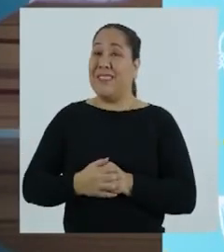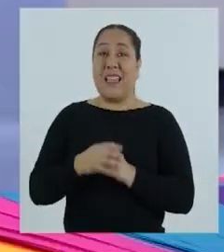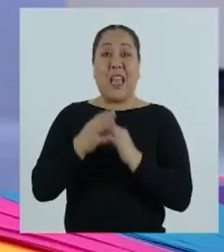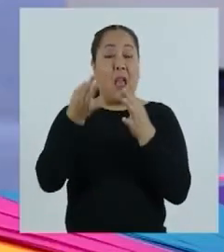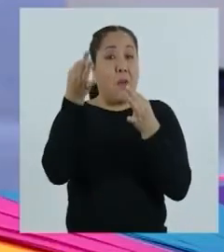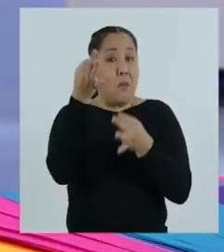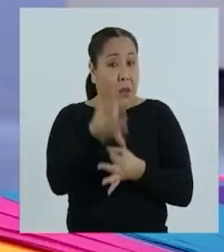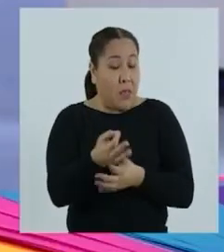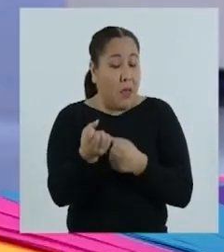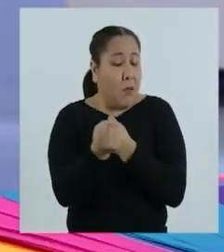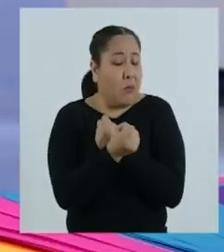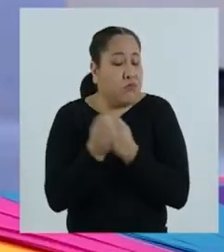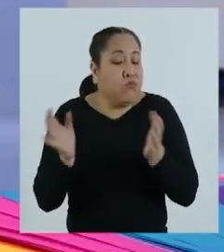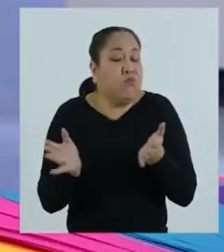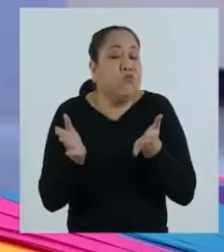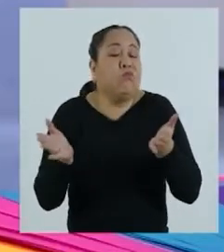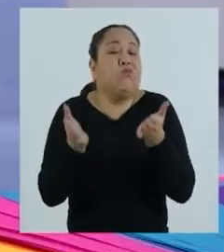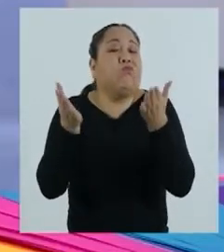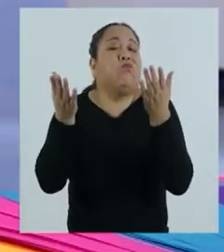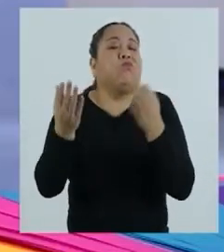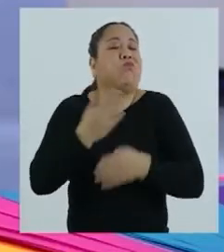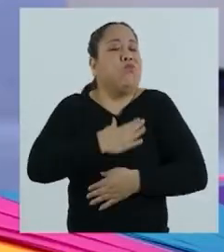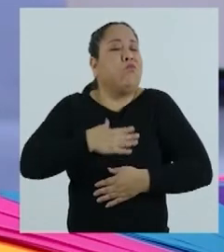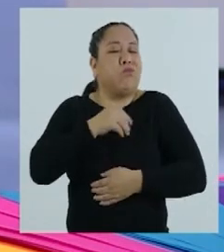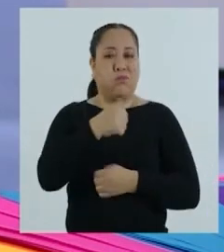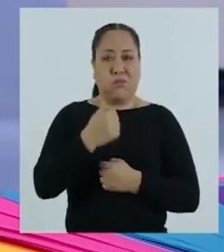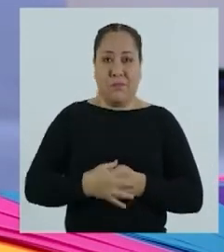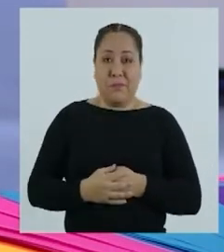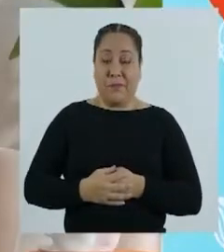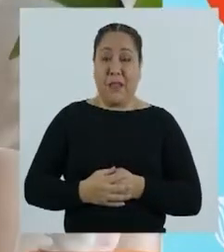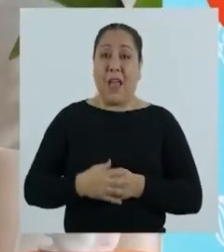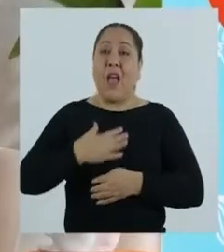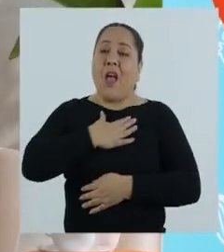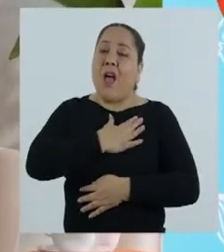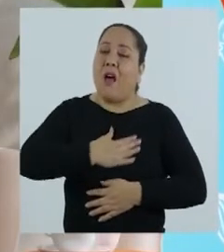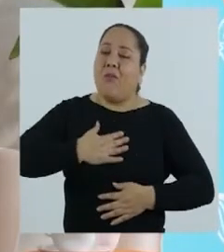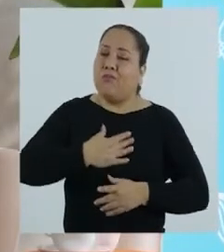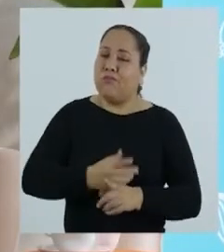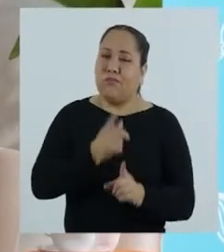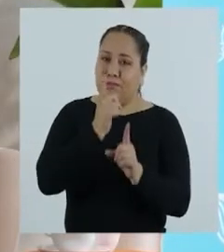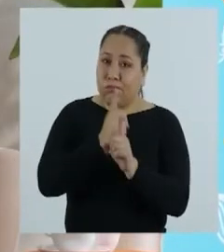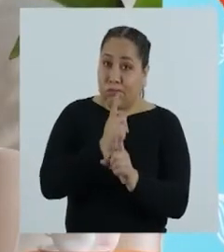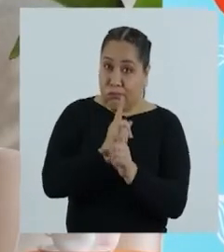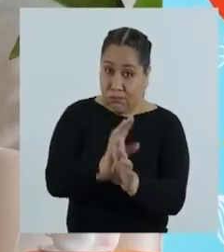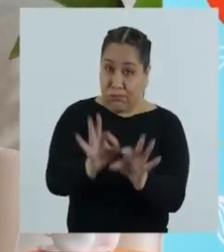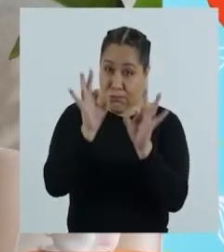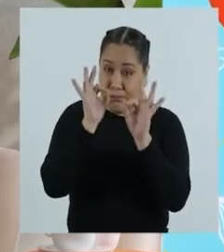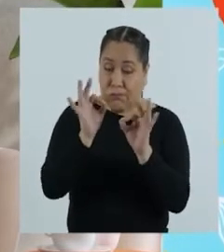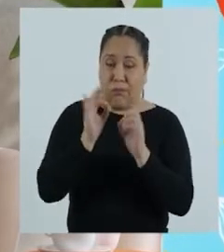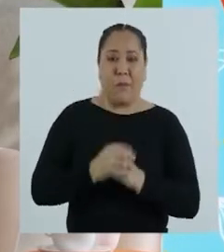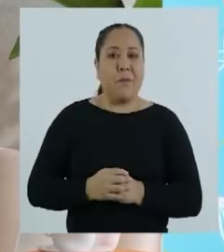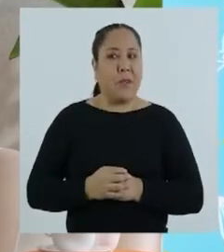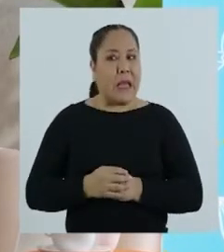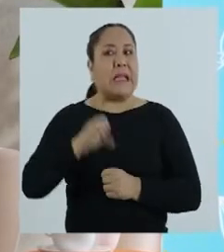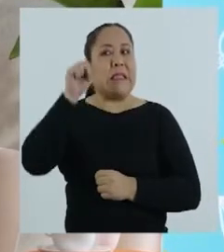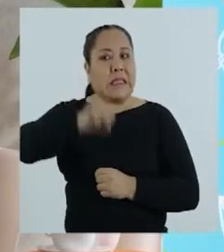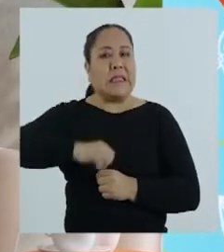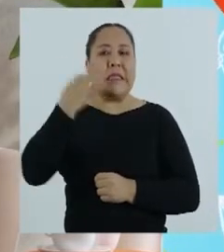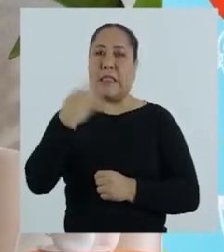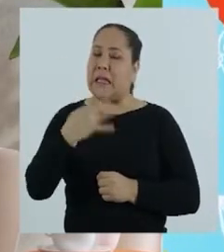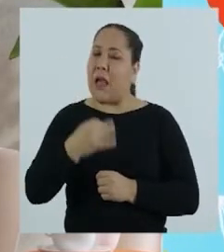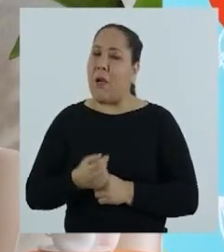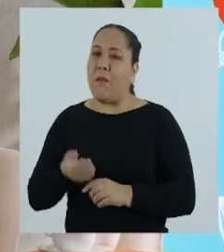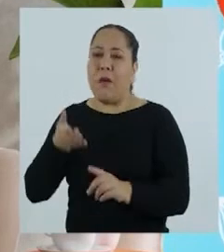destruye. Y el verdadero amor promueve el bienestar del otro. El buen trato o trato adecuado debe